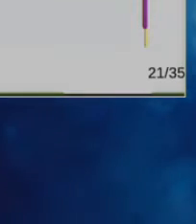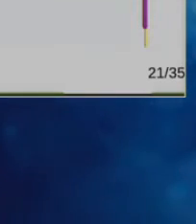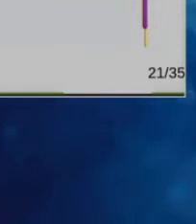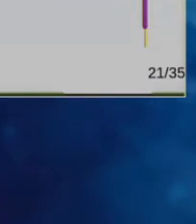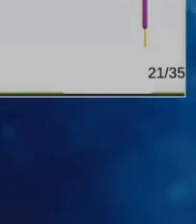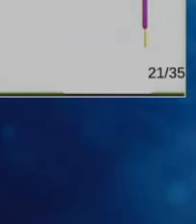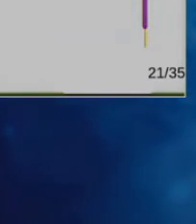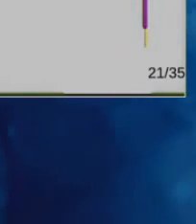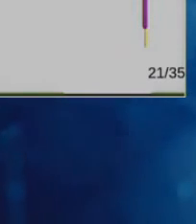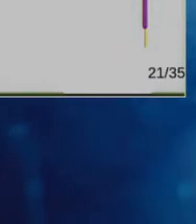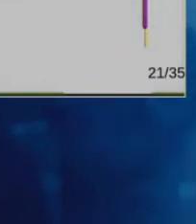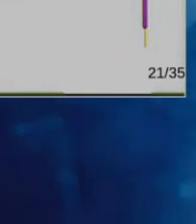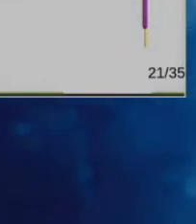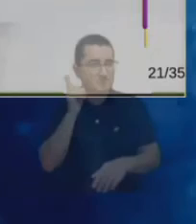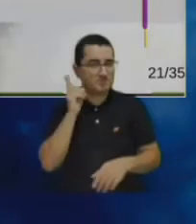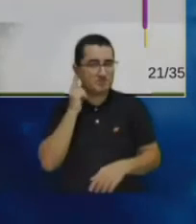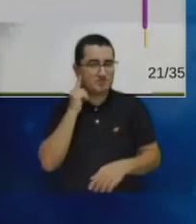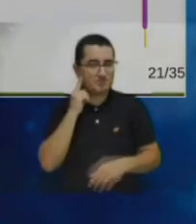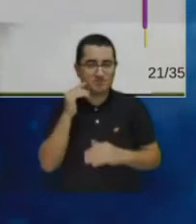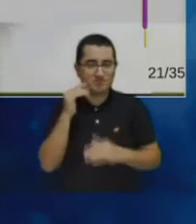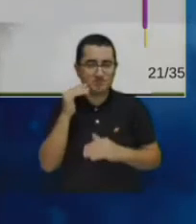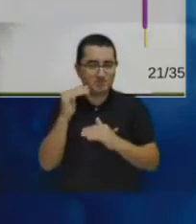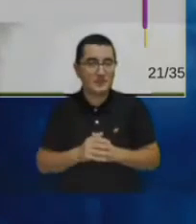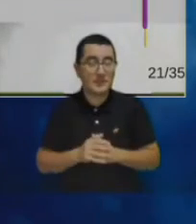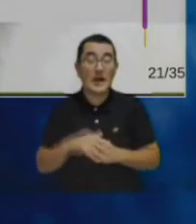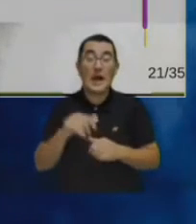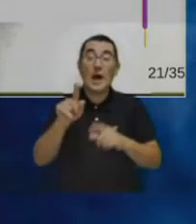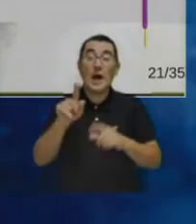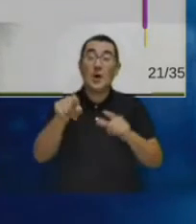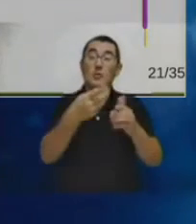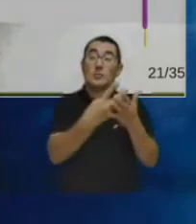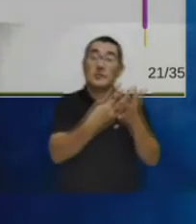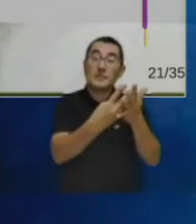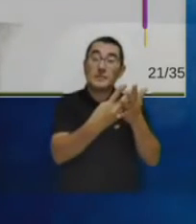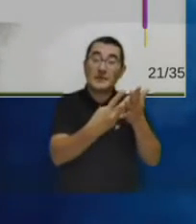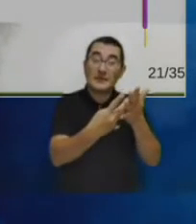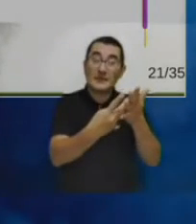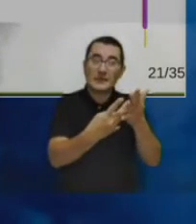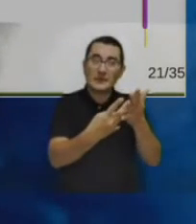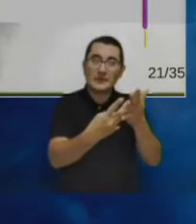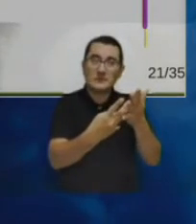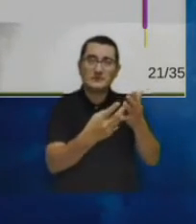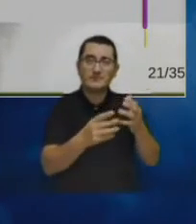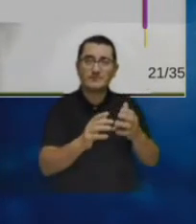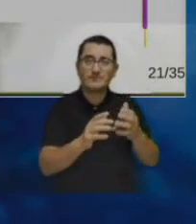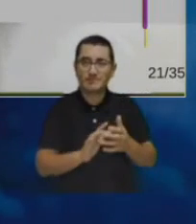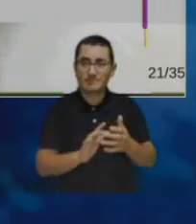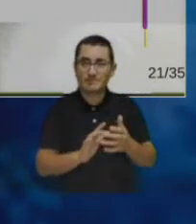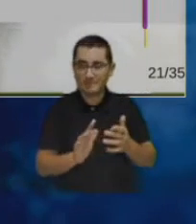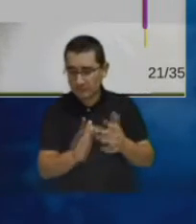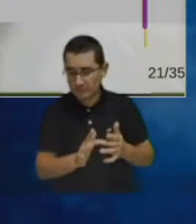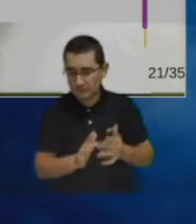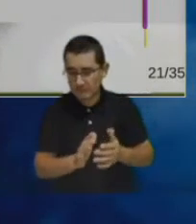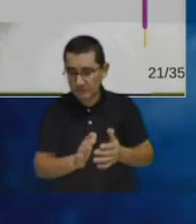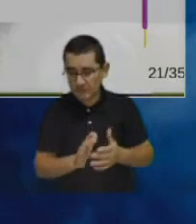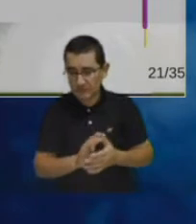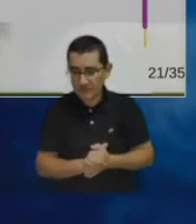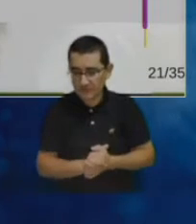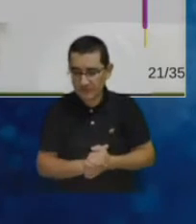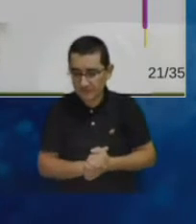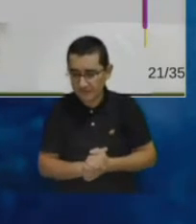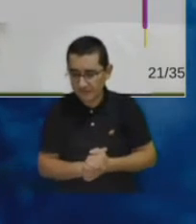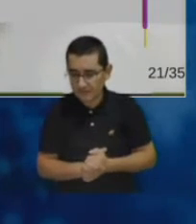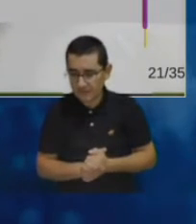procesamiento de imágenes sin embargo los algoritmos de calibración y los algoritmos ya de localización de cálculo de la posición son